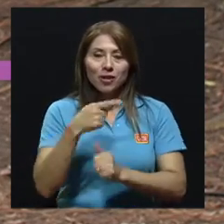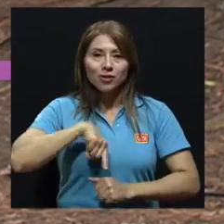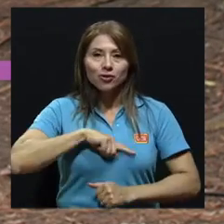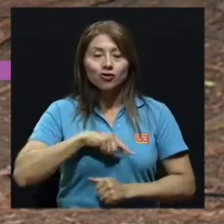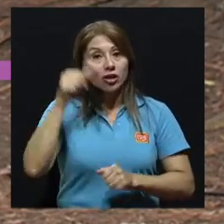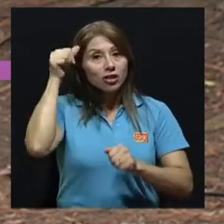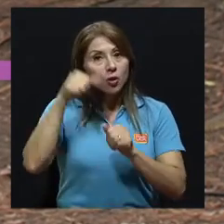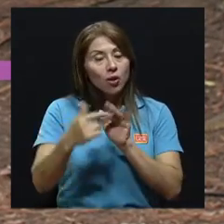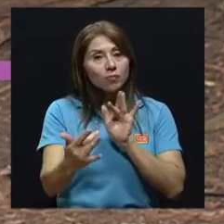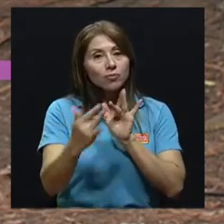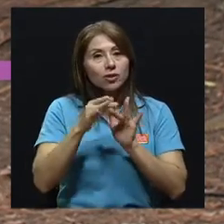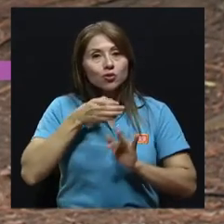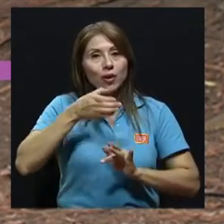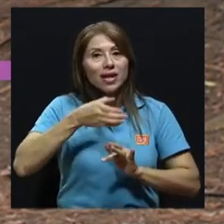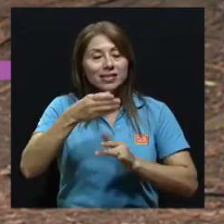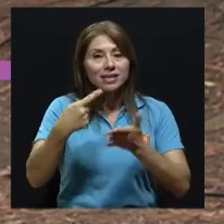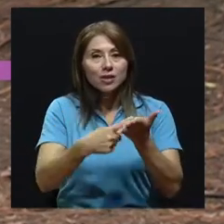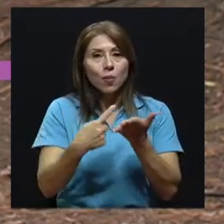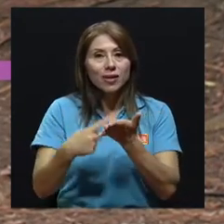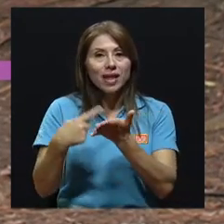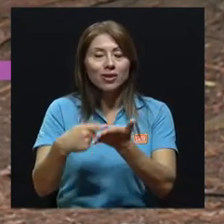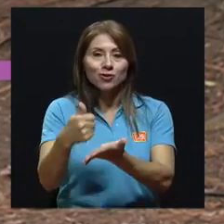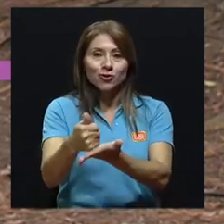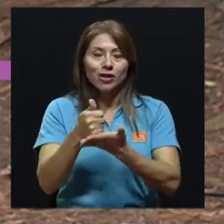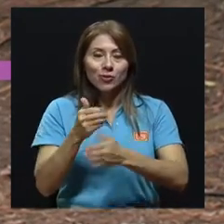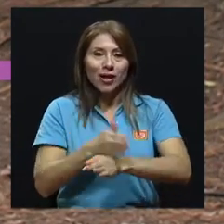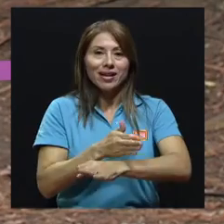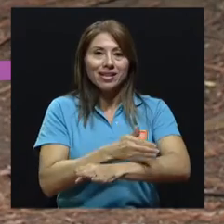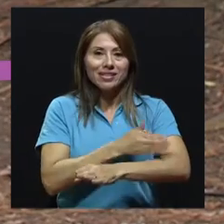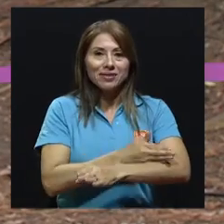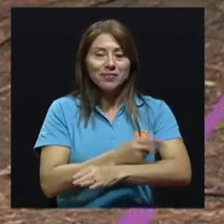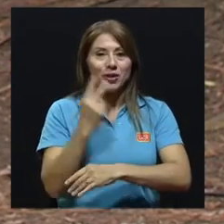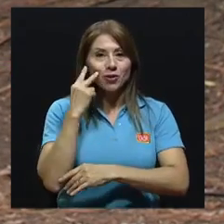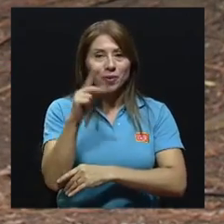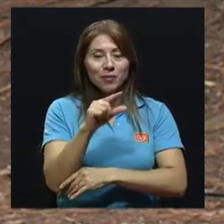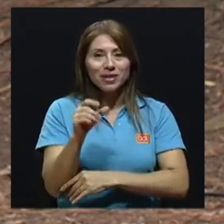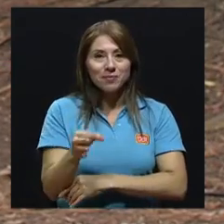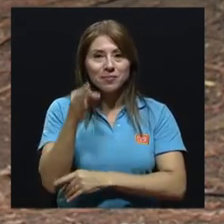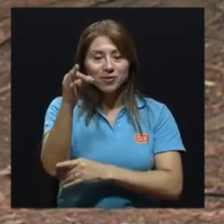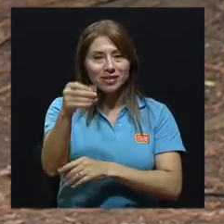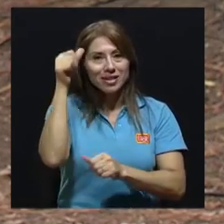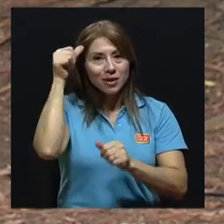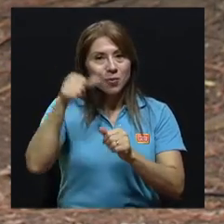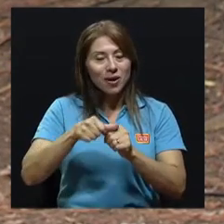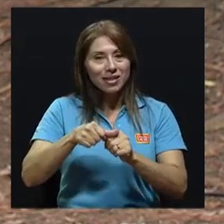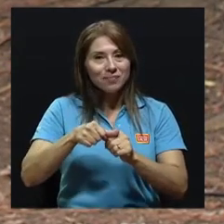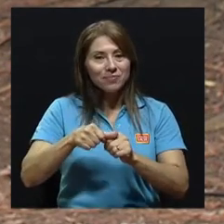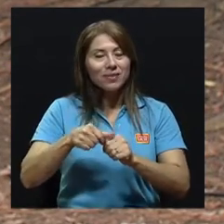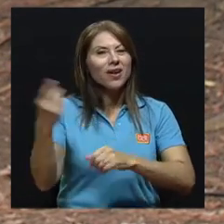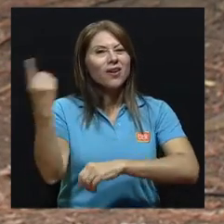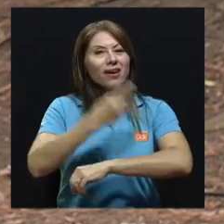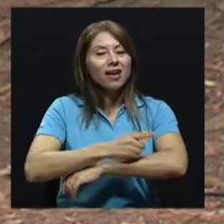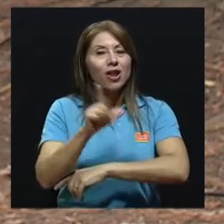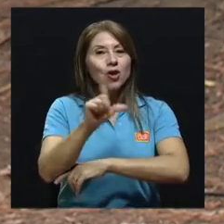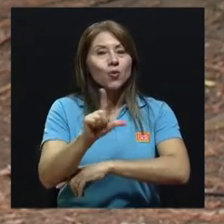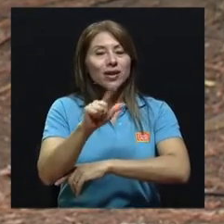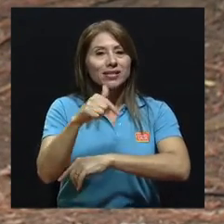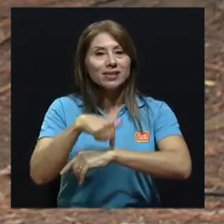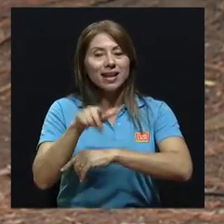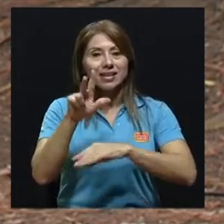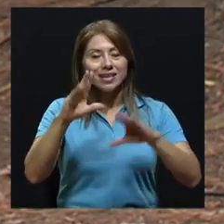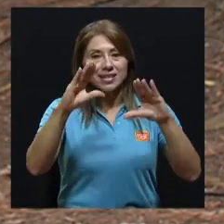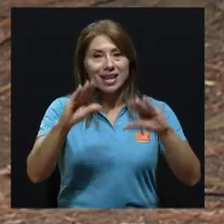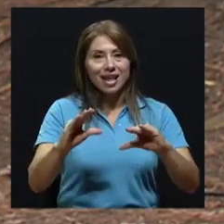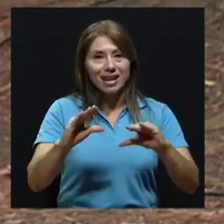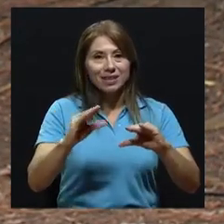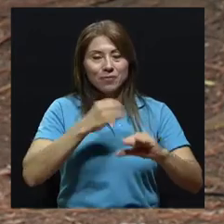recuerde hacernos llegar sus sugerencias y comentarios esto nos ayuda a crecer cada día nos vemos la próxima semana recuerde en nuestro horario los lunes a las